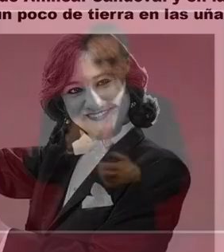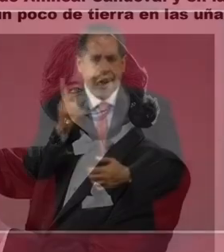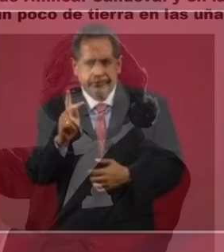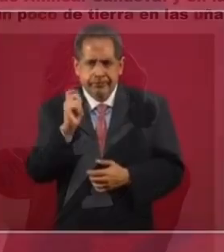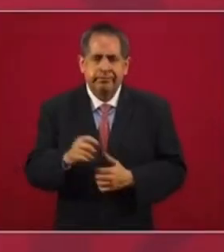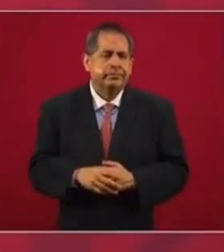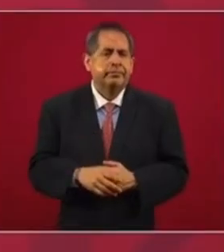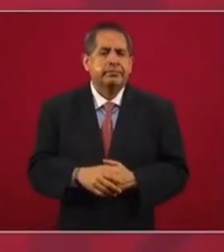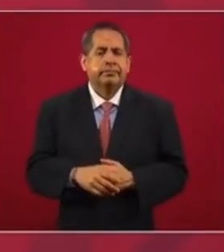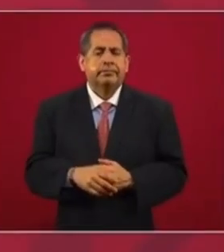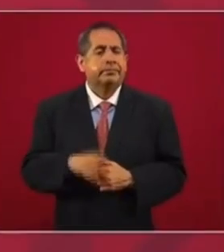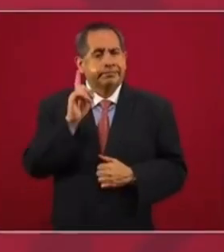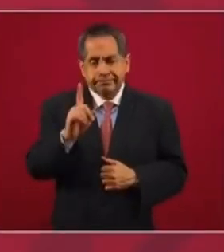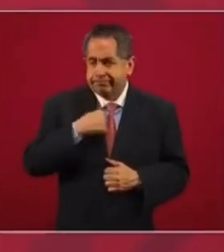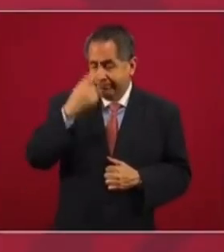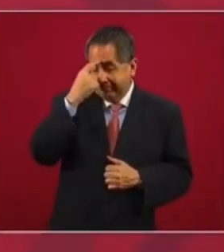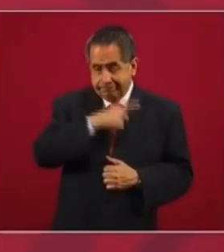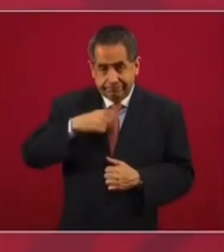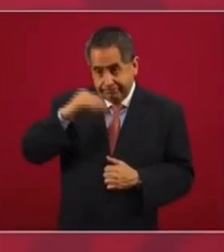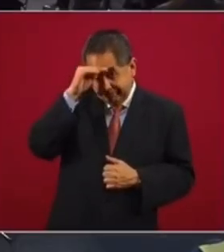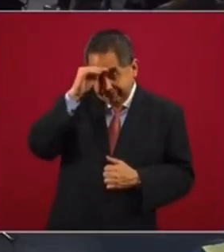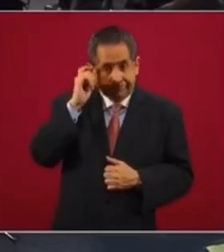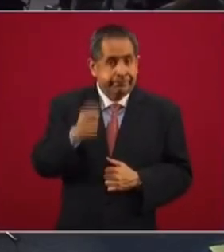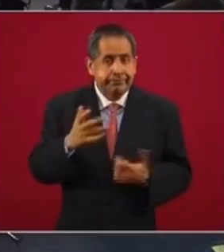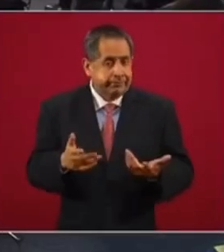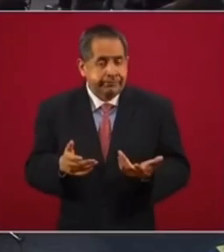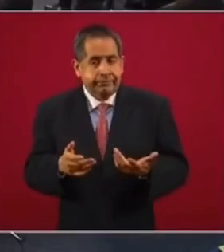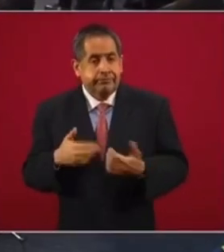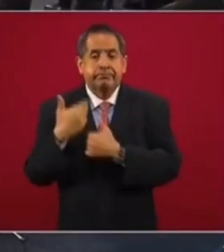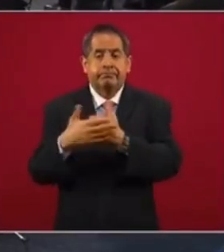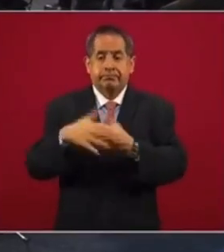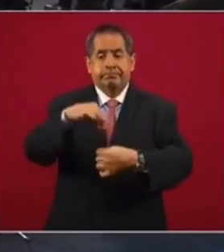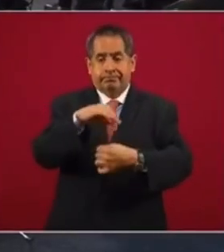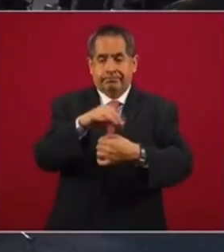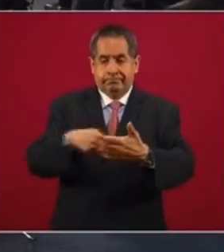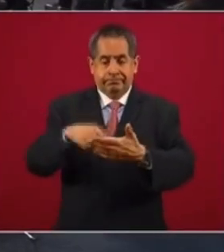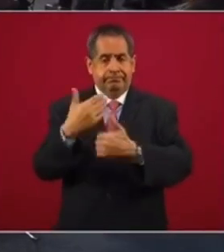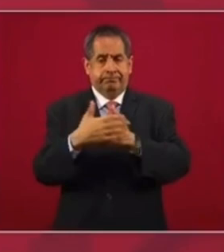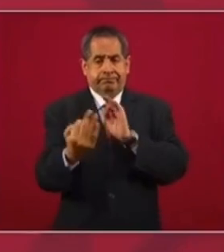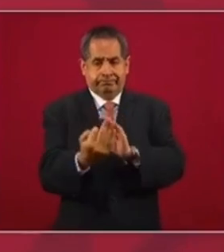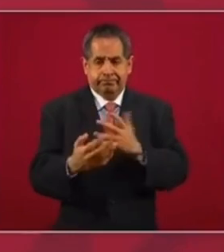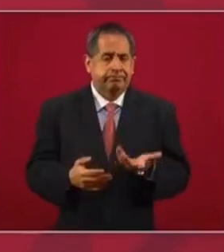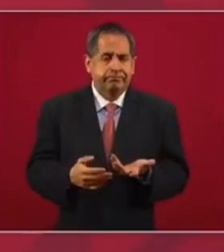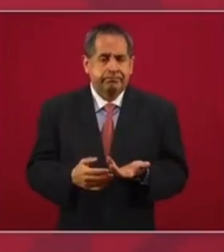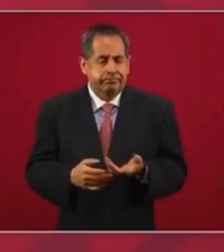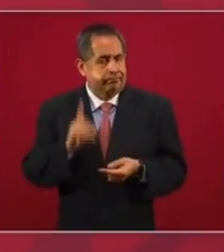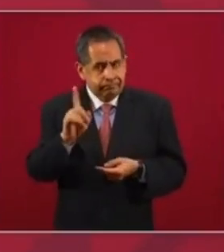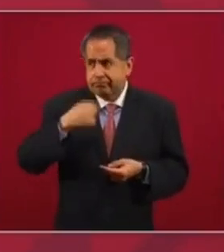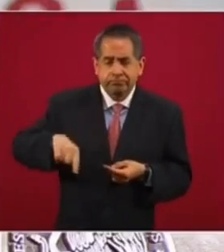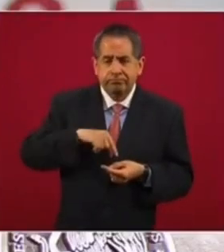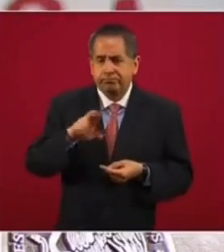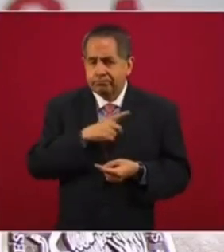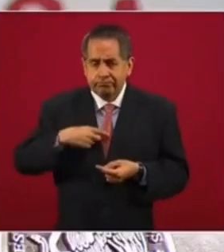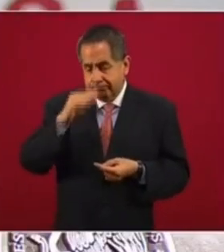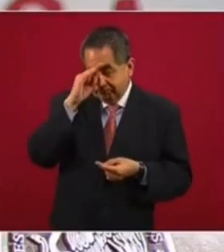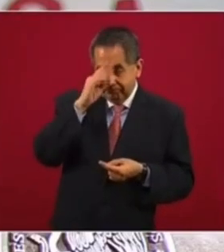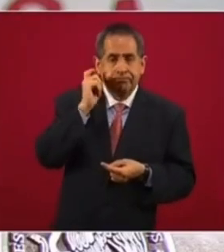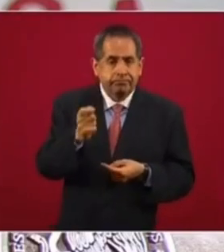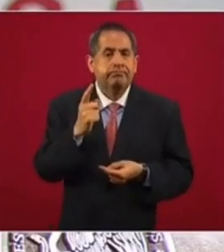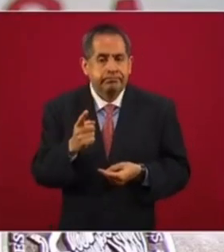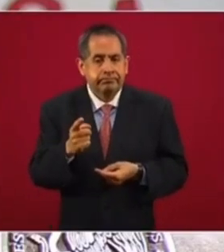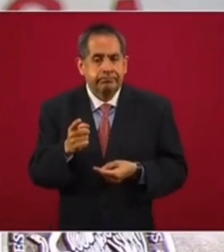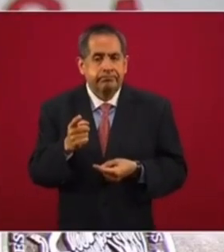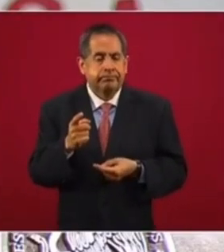debe de tenerse en cuenta es que vienen elecciones, no hay que dejar de considerar